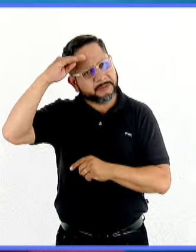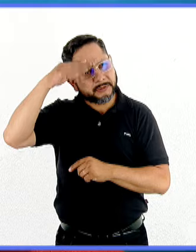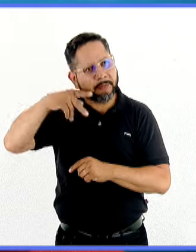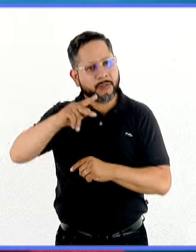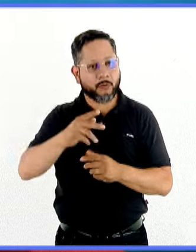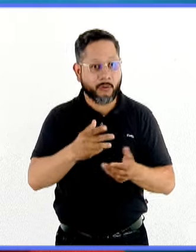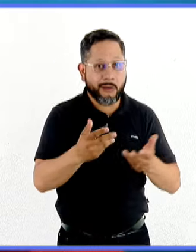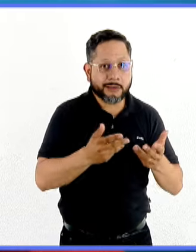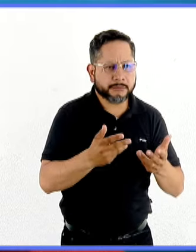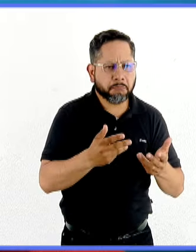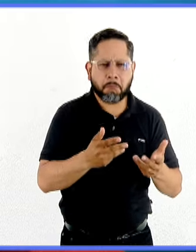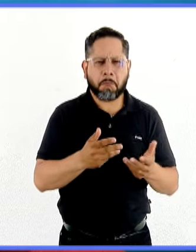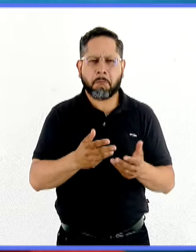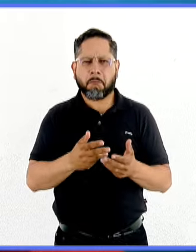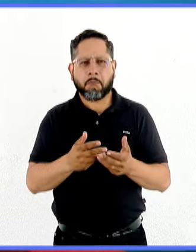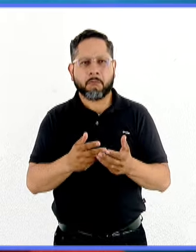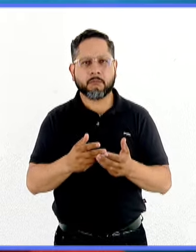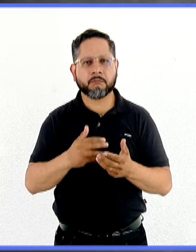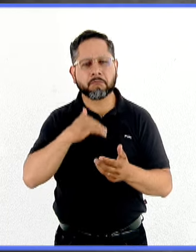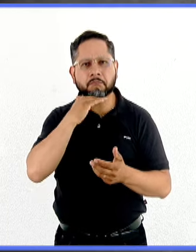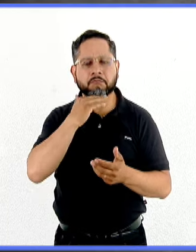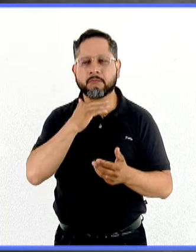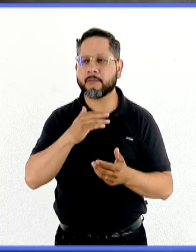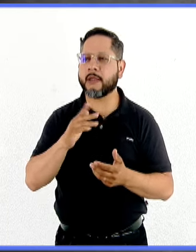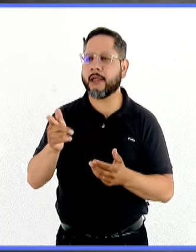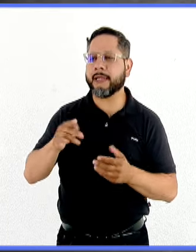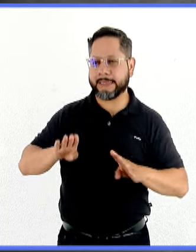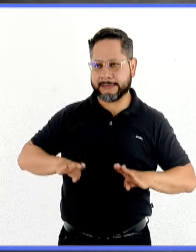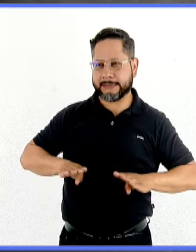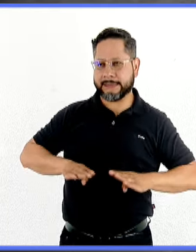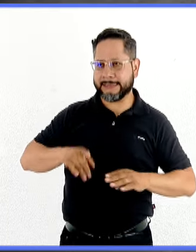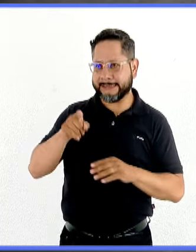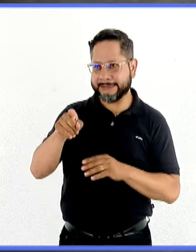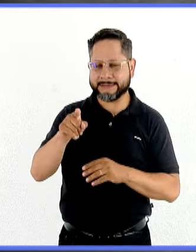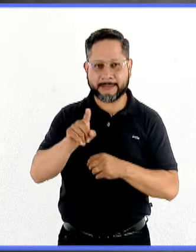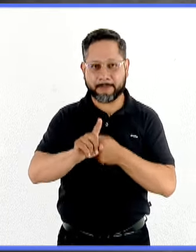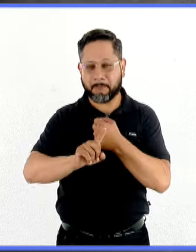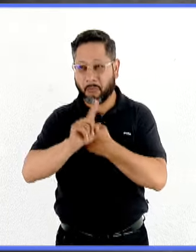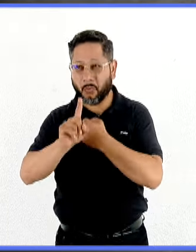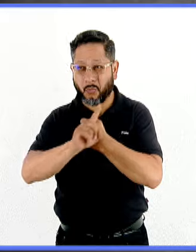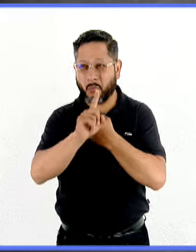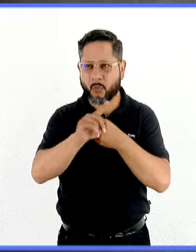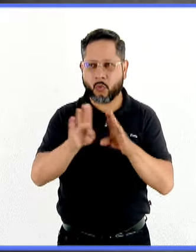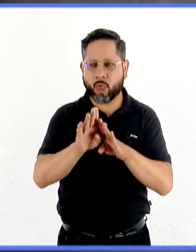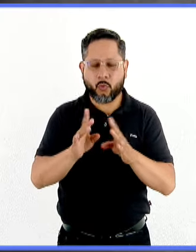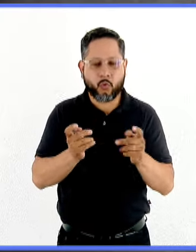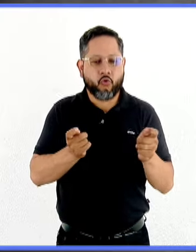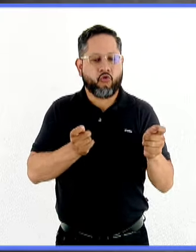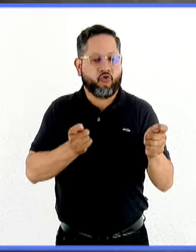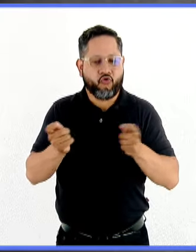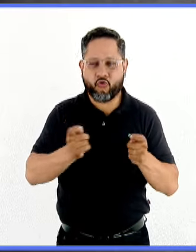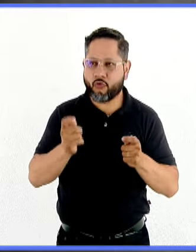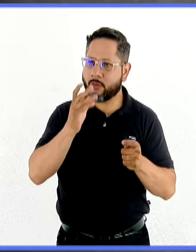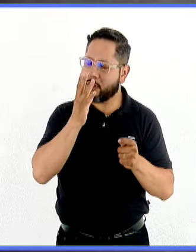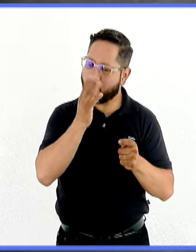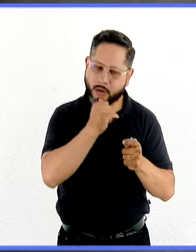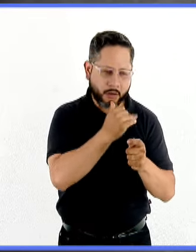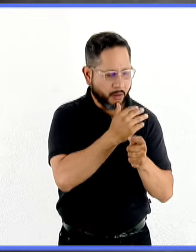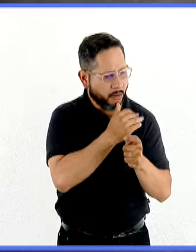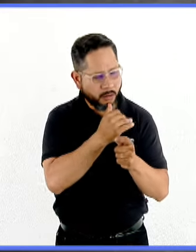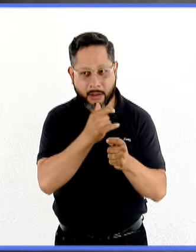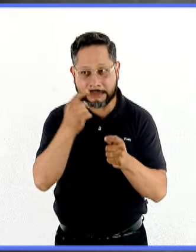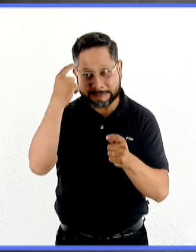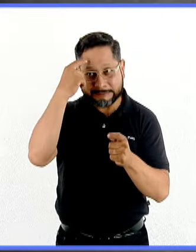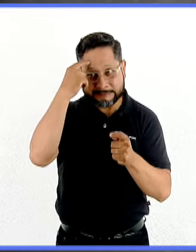pero no las llevas a cabo en la vida cotidiana. Claro, como que una de las características serían estas dificultades de control. Se habla de dificultades de control